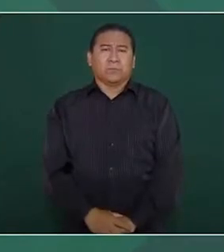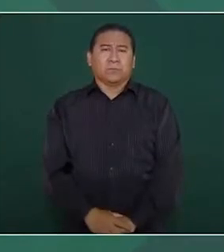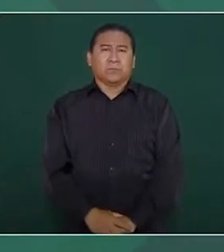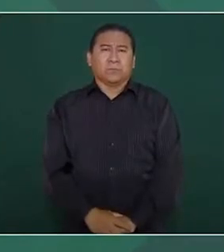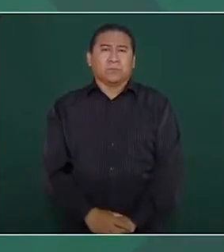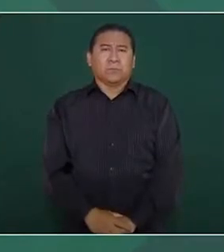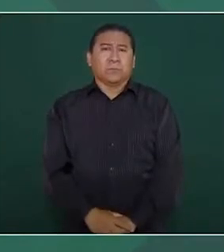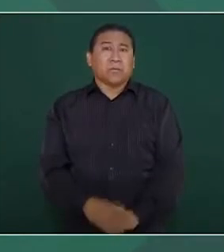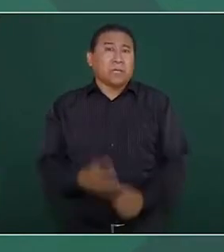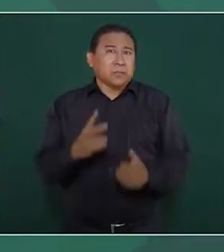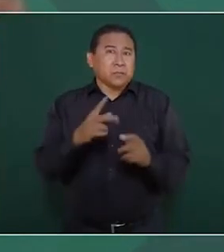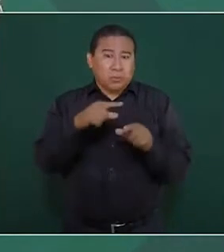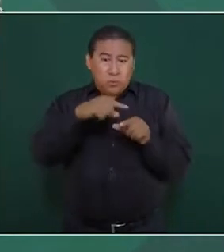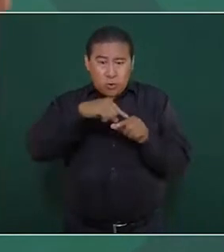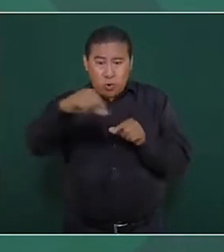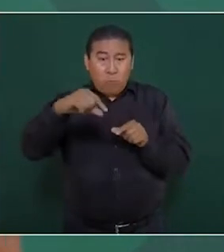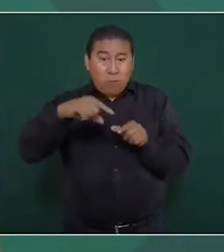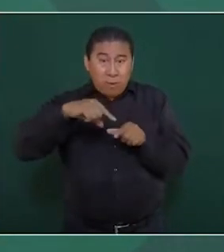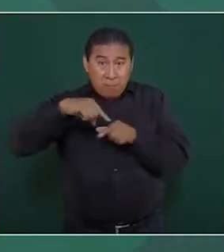es una doble vía,